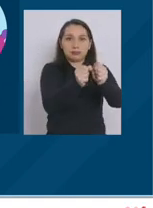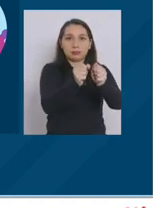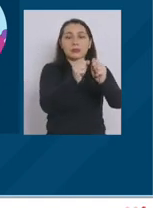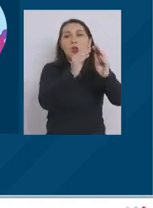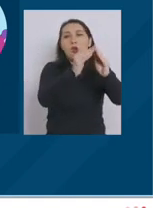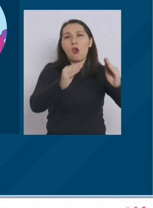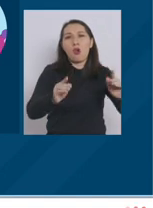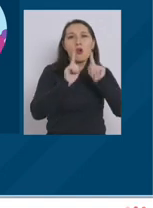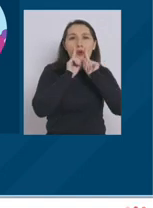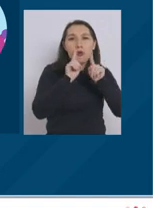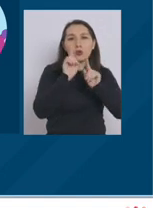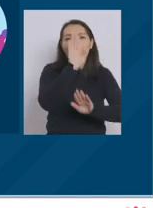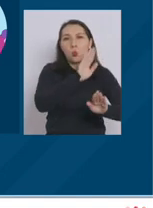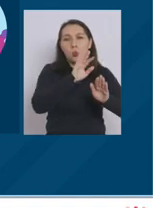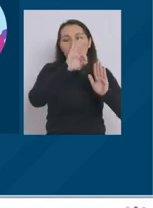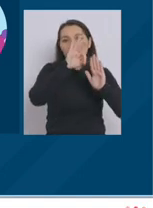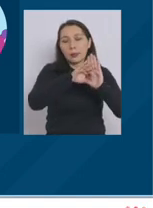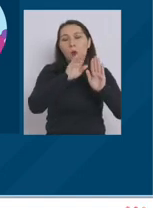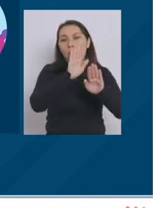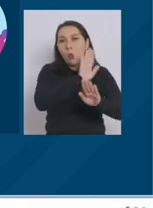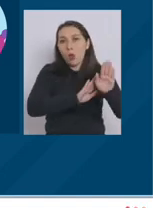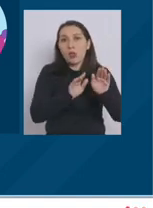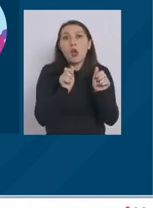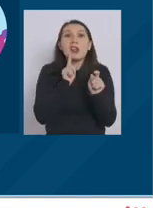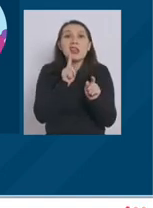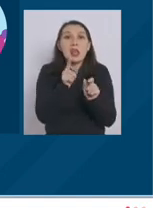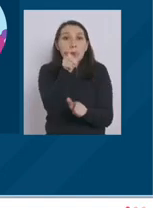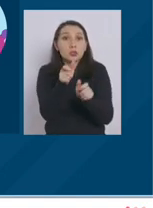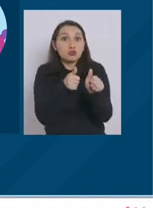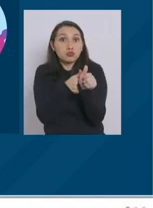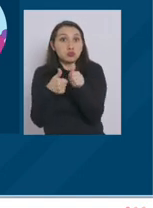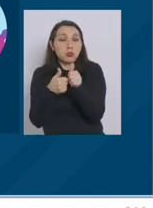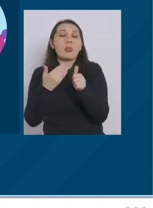residencia sanitaria, junto con sus contactos estrechos.